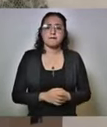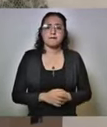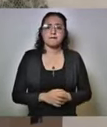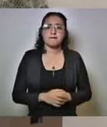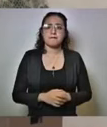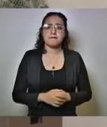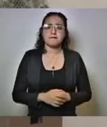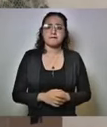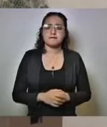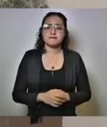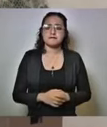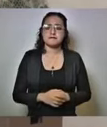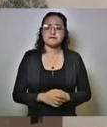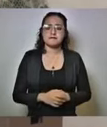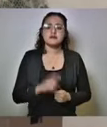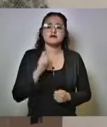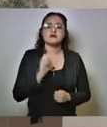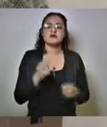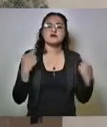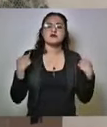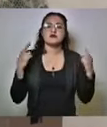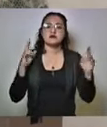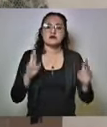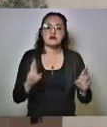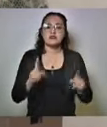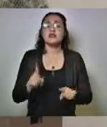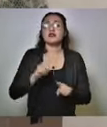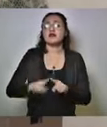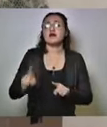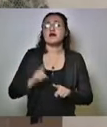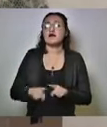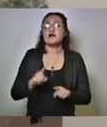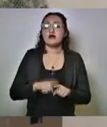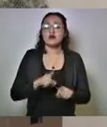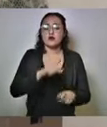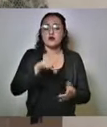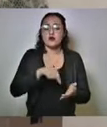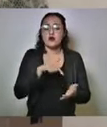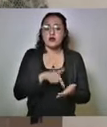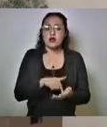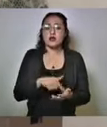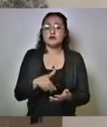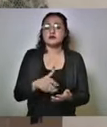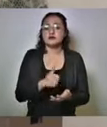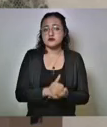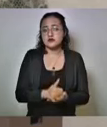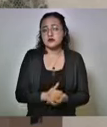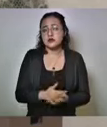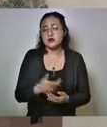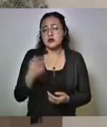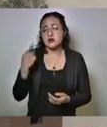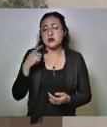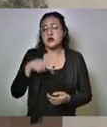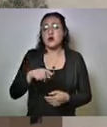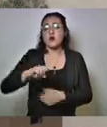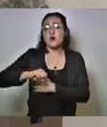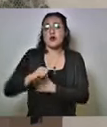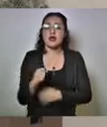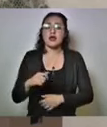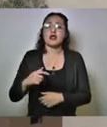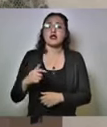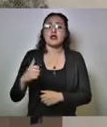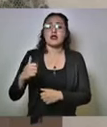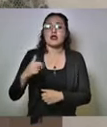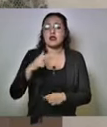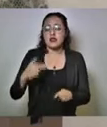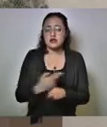pues lo que son las representaciones en los distintos puntos de la entidad de la propia guardia nacional de la secretaría de la defensa